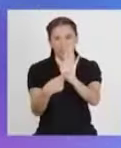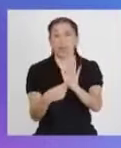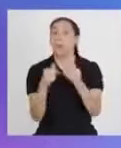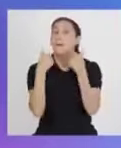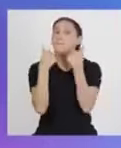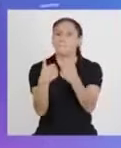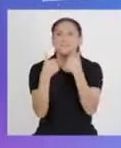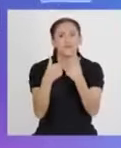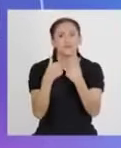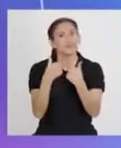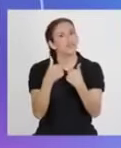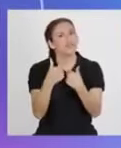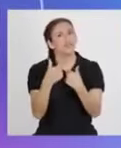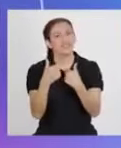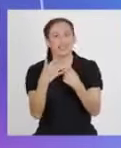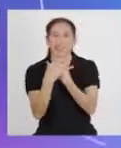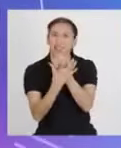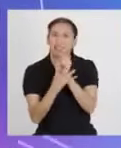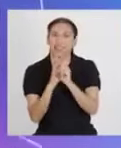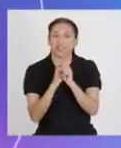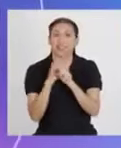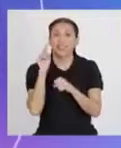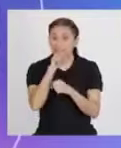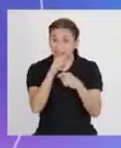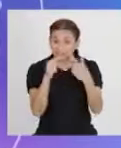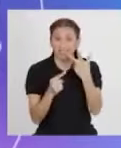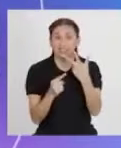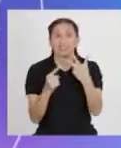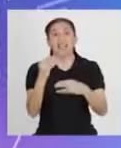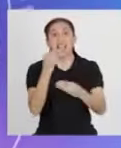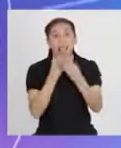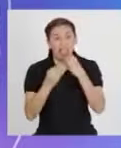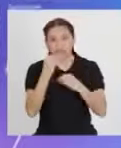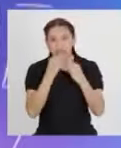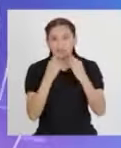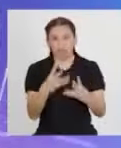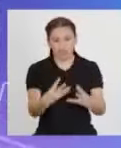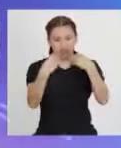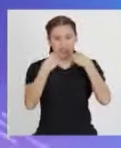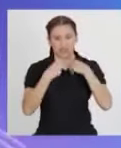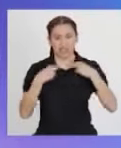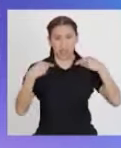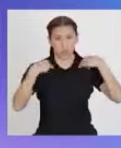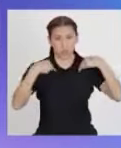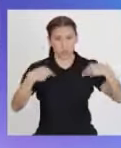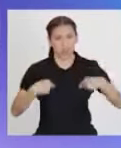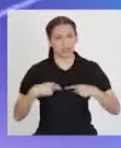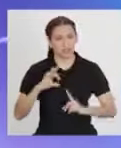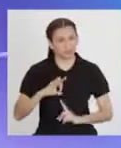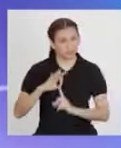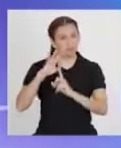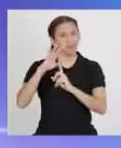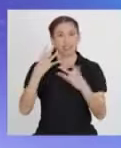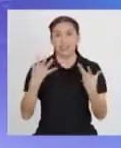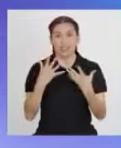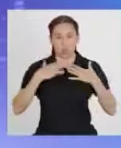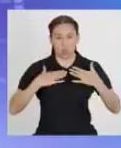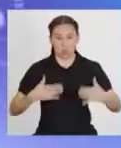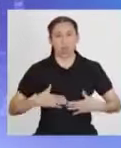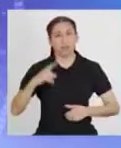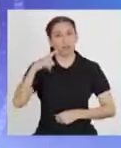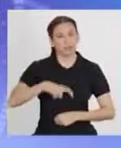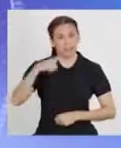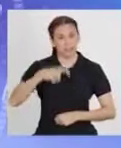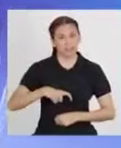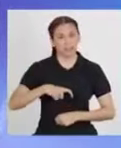¡Muy bien, Olinda! Estos alimentos nos darán los nutrientes esenciales que el cuerpo